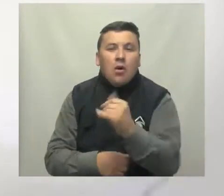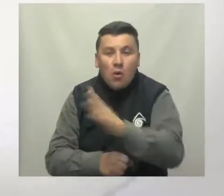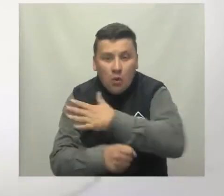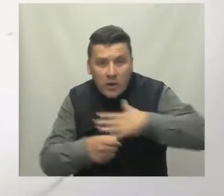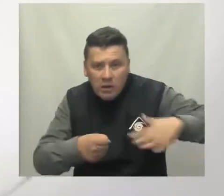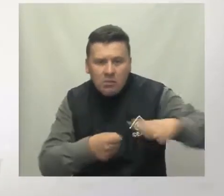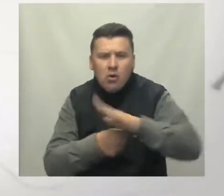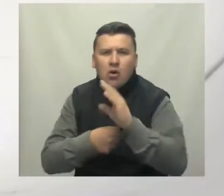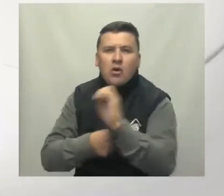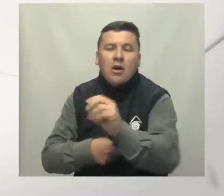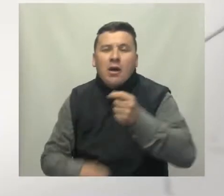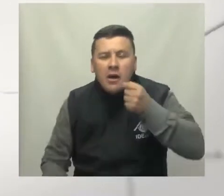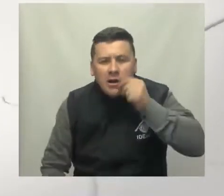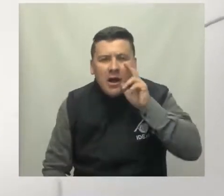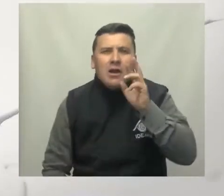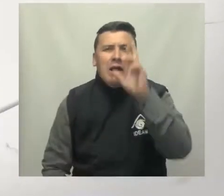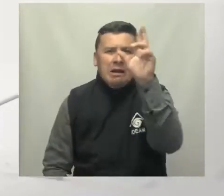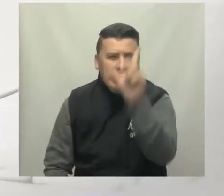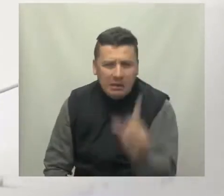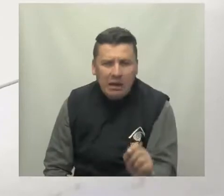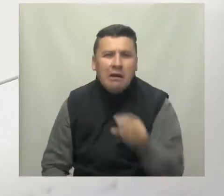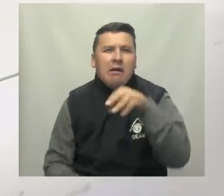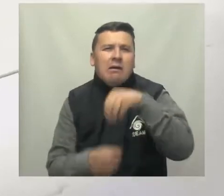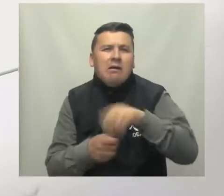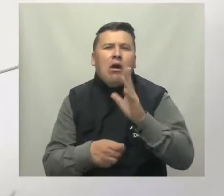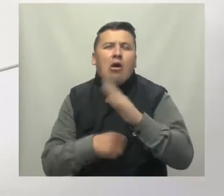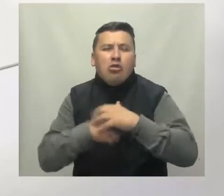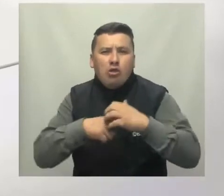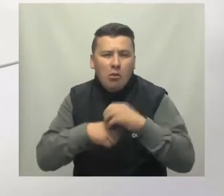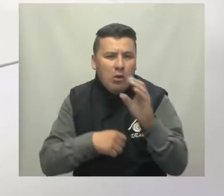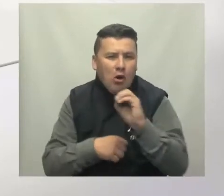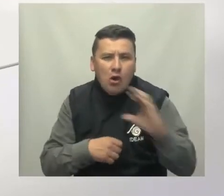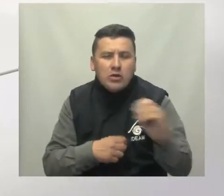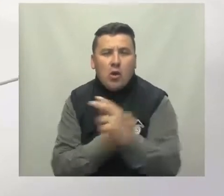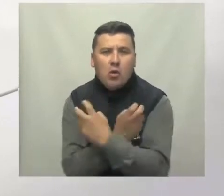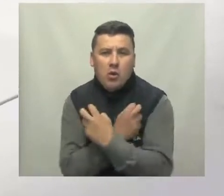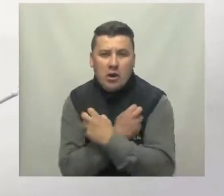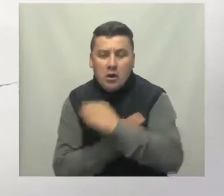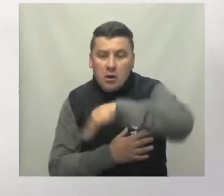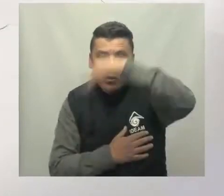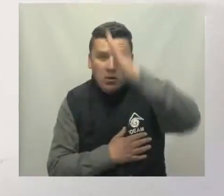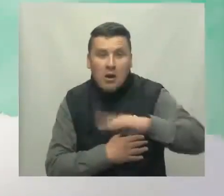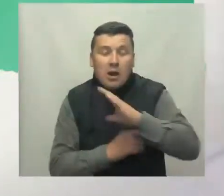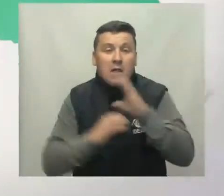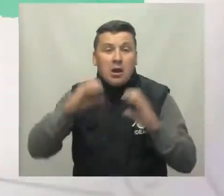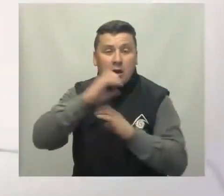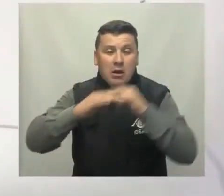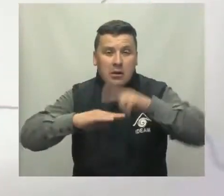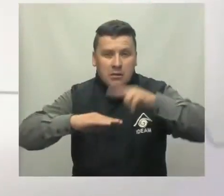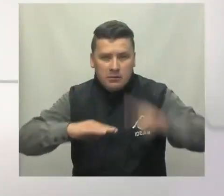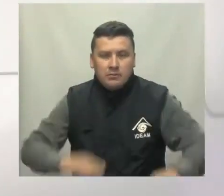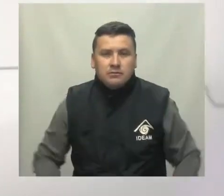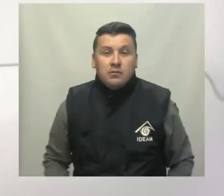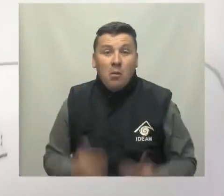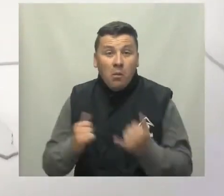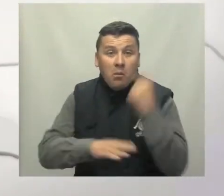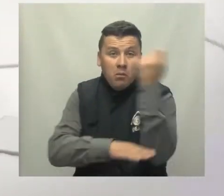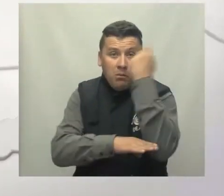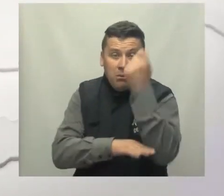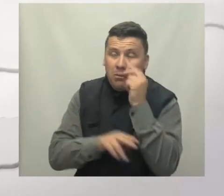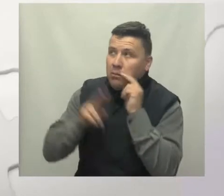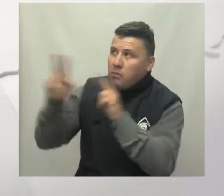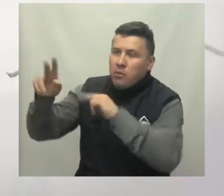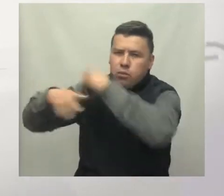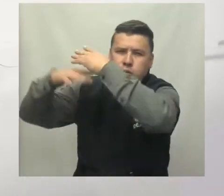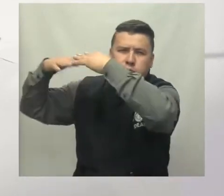Cundinamarca, en Caldas, en Risaralda, occidente del Tolima, Huila y en las montañas del Cauca y Nariño Sobre los llanos orientales se